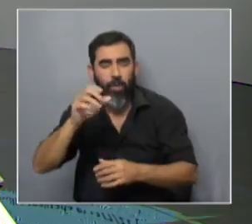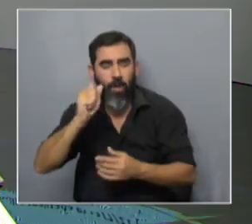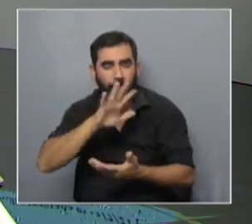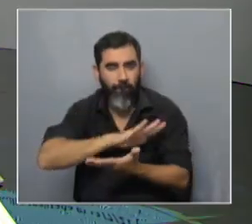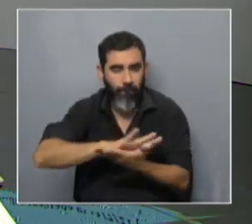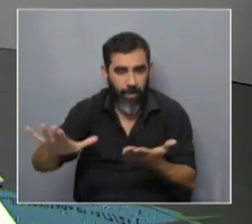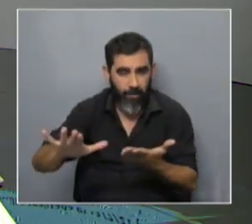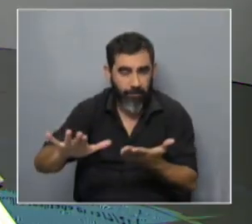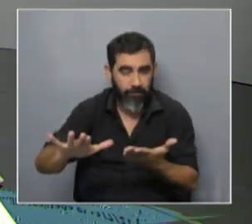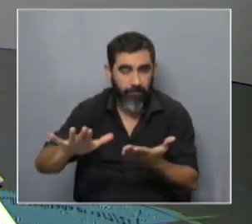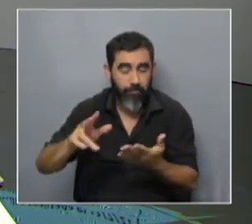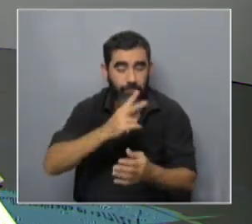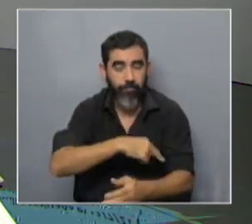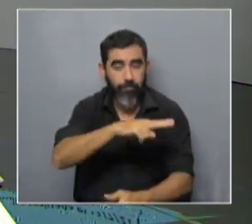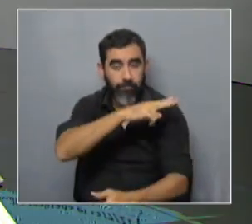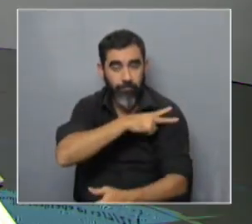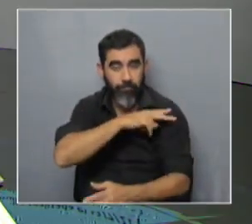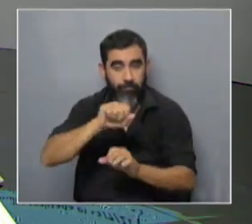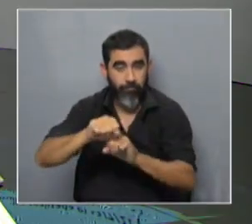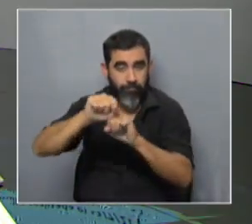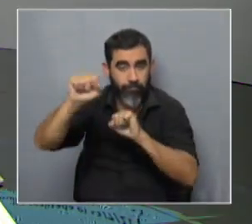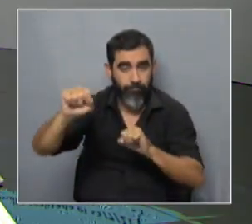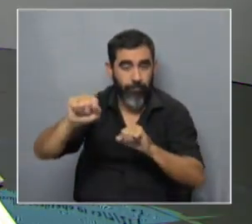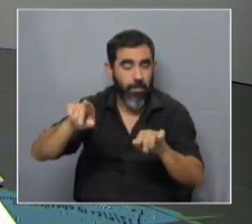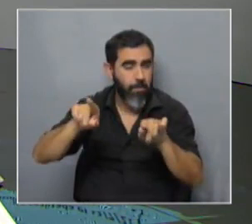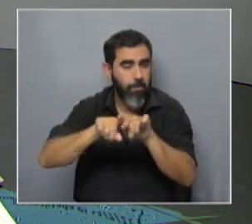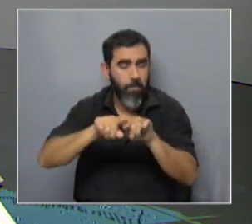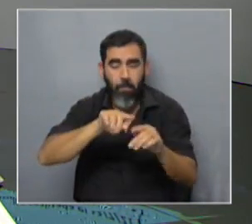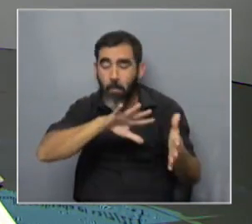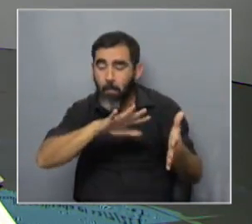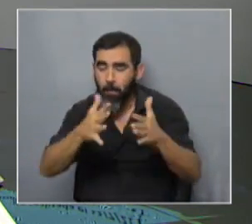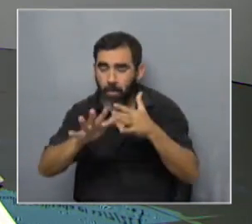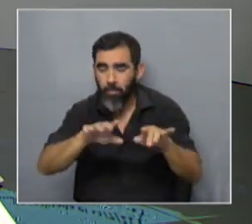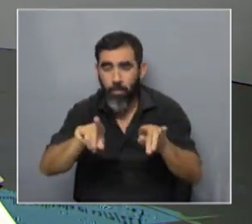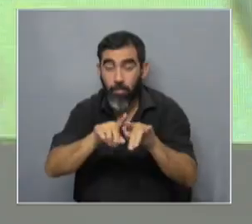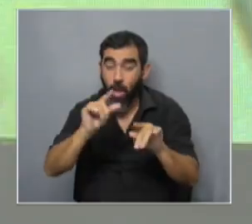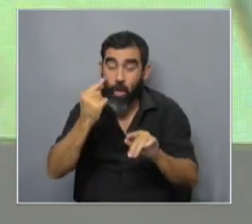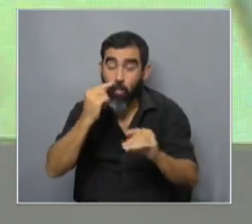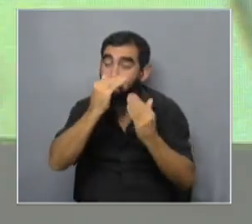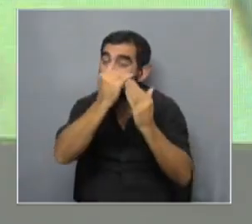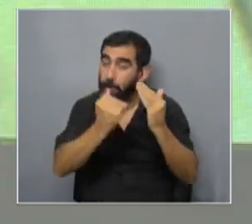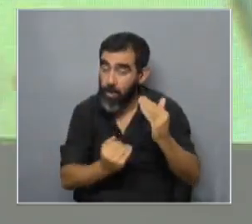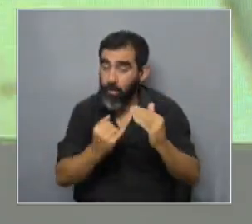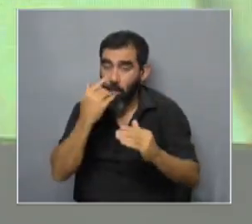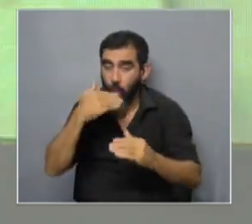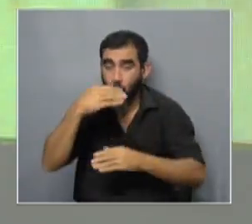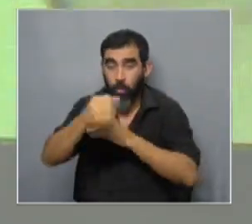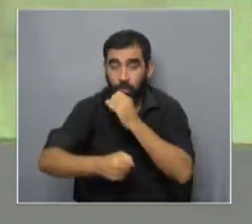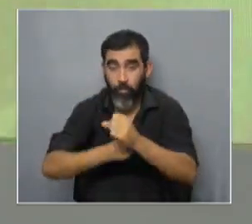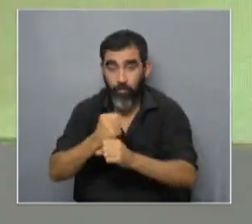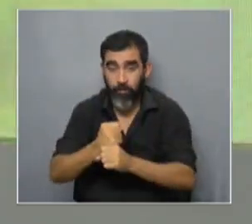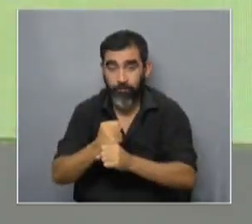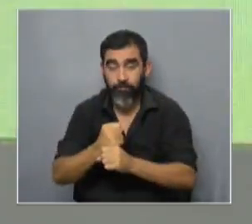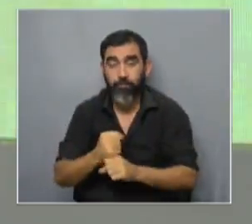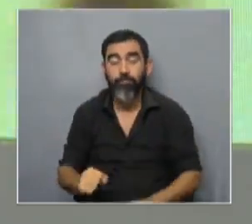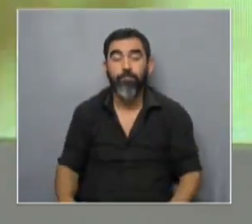para posgrado y eso se ha mantenido más o menos estable y de hecho ha caído los números en los últimos años especial en lo que